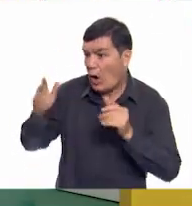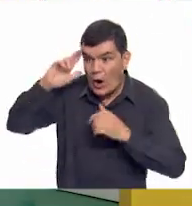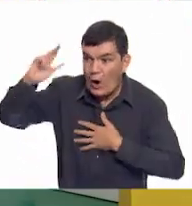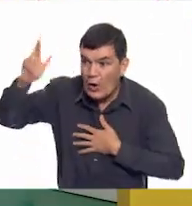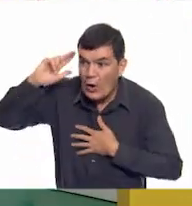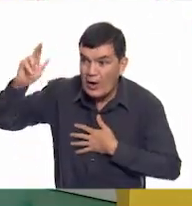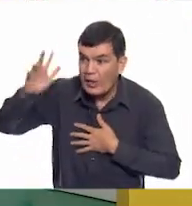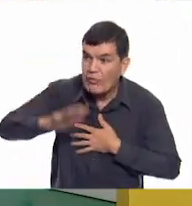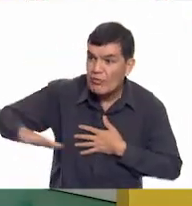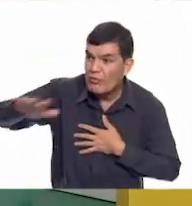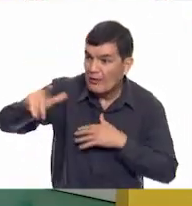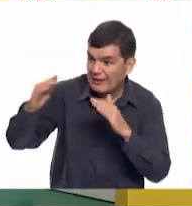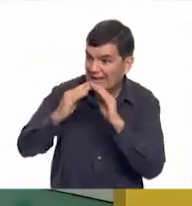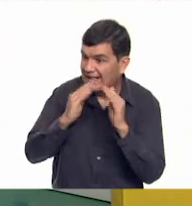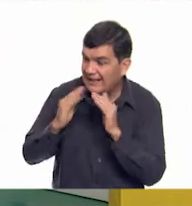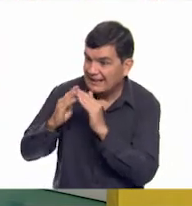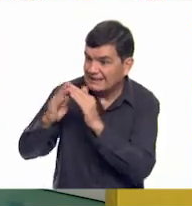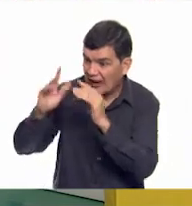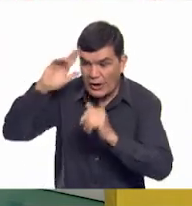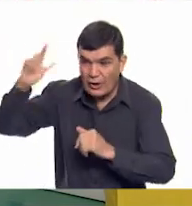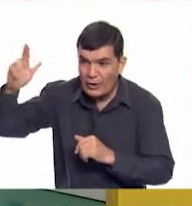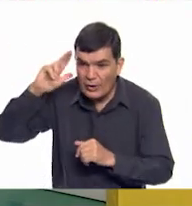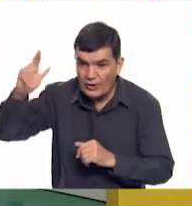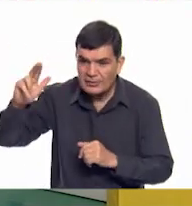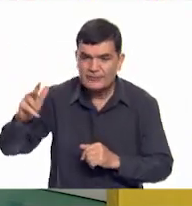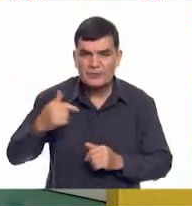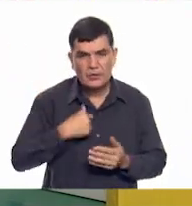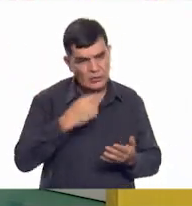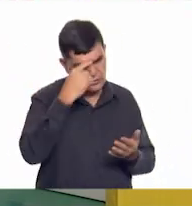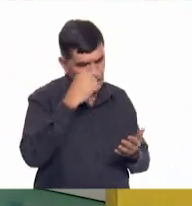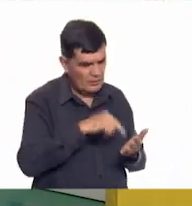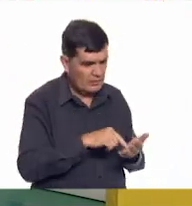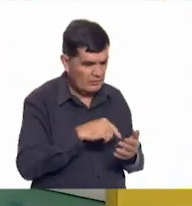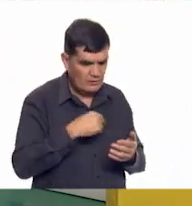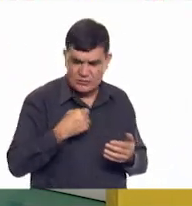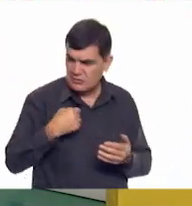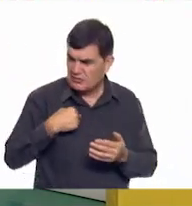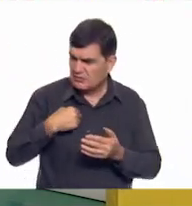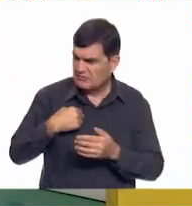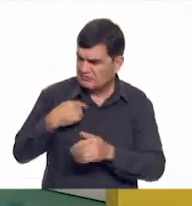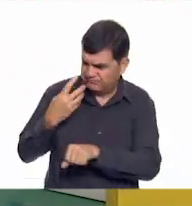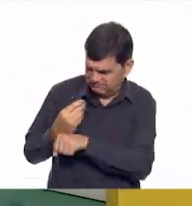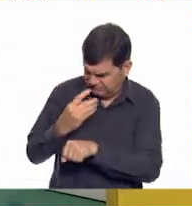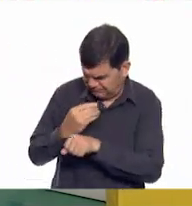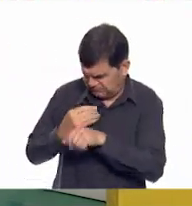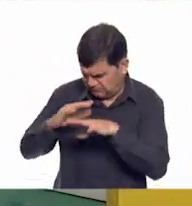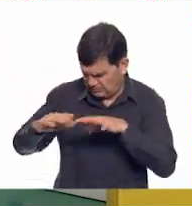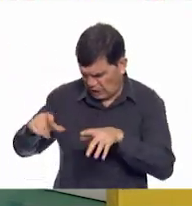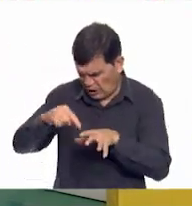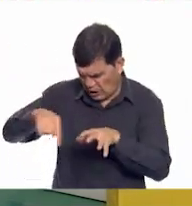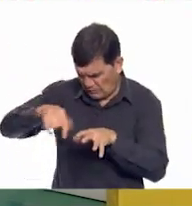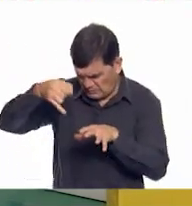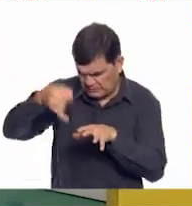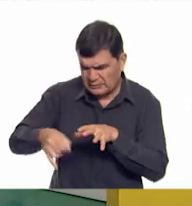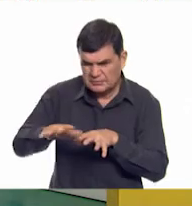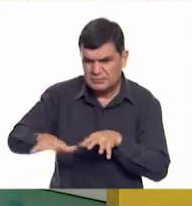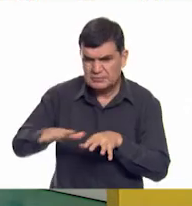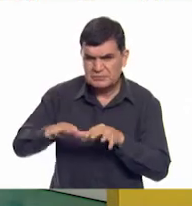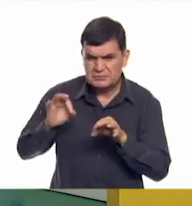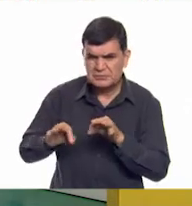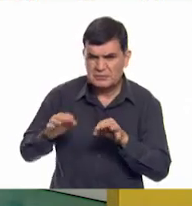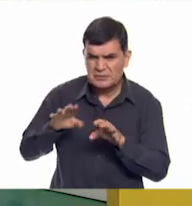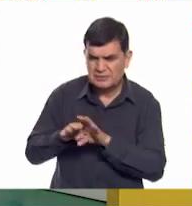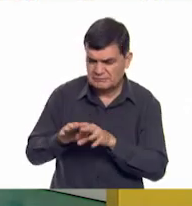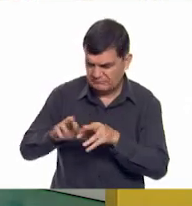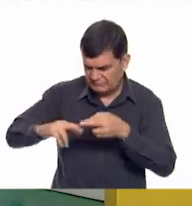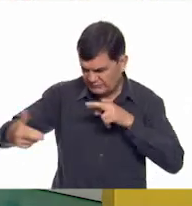todos. Hola a todos en casa. Sí, yo creo que en esta reparación se le hizo un hoyo y quería arreglarlo. Mira,